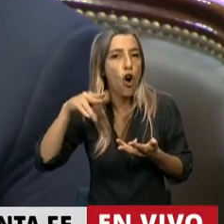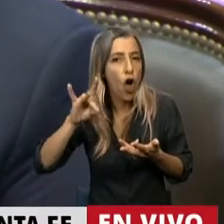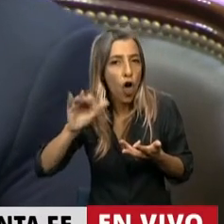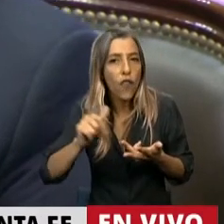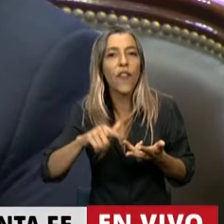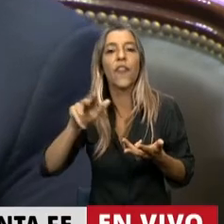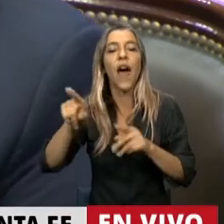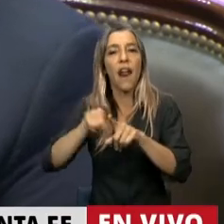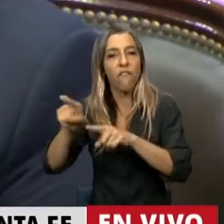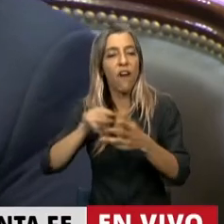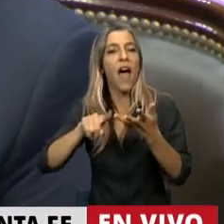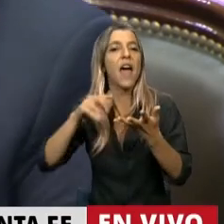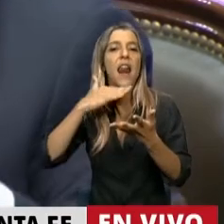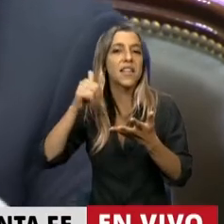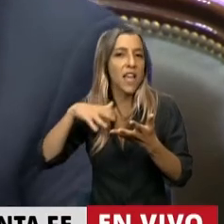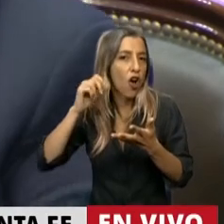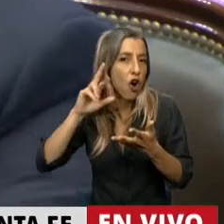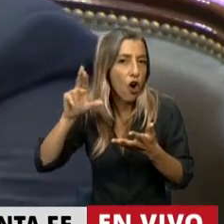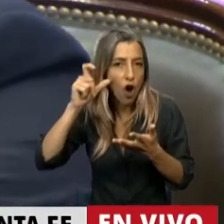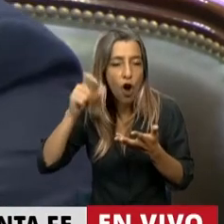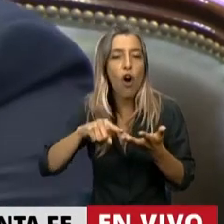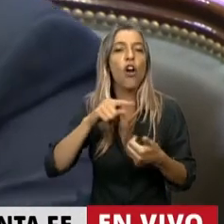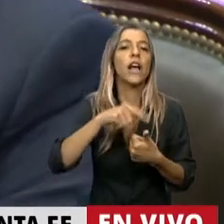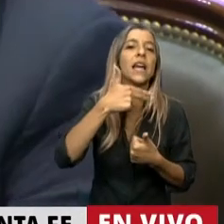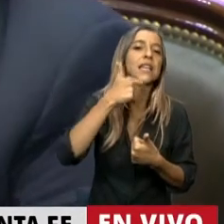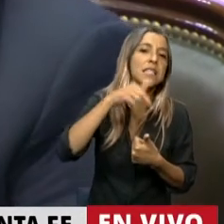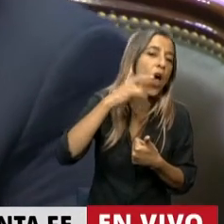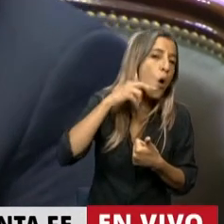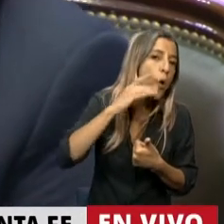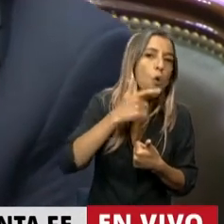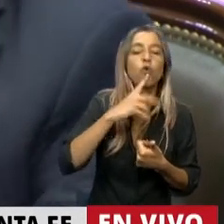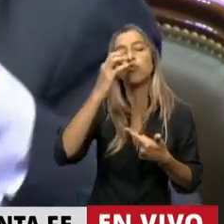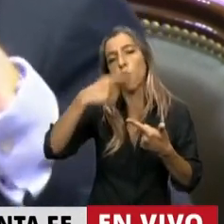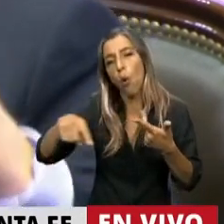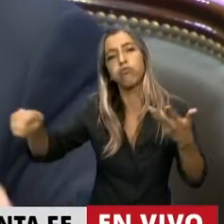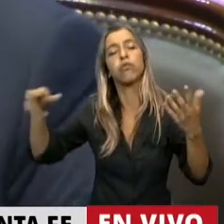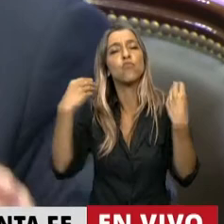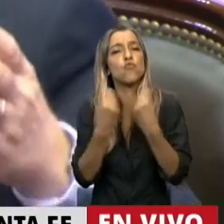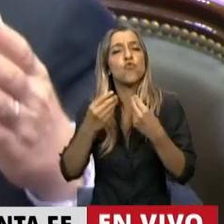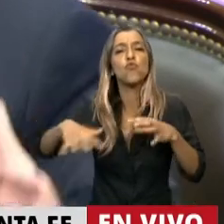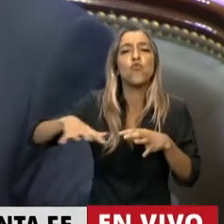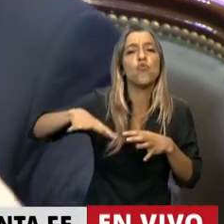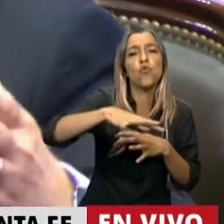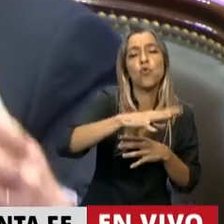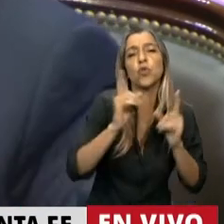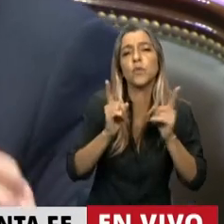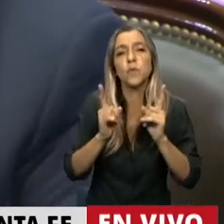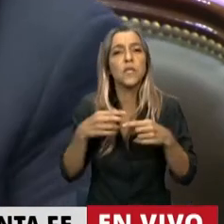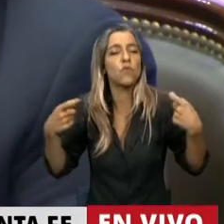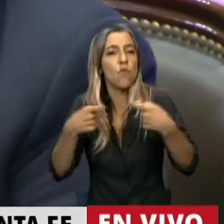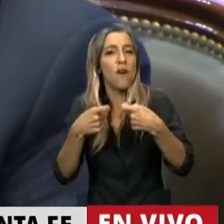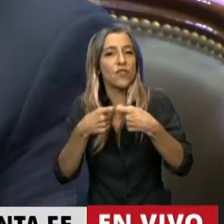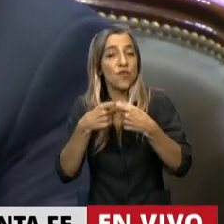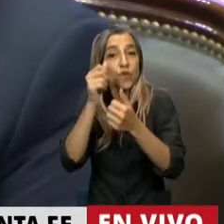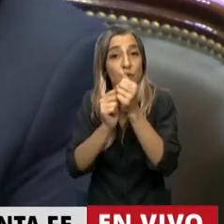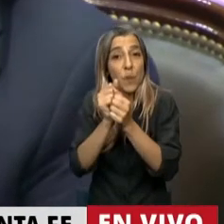Rafaela, San Jorge, San Justo, Avellaneda, Reconquista, Venado Tuerto, la Asociación Empresaria de Rosario,